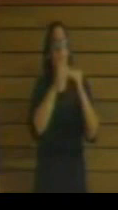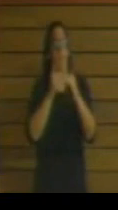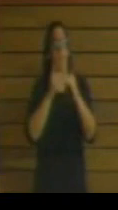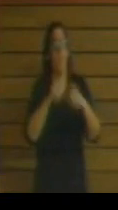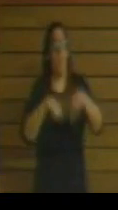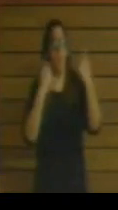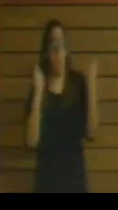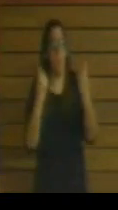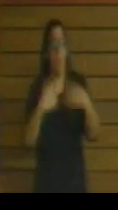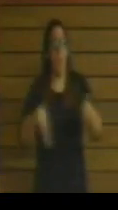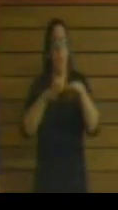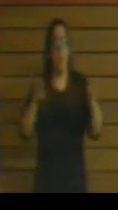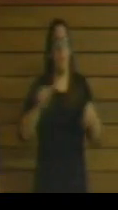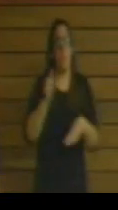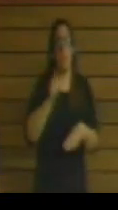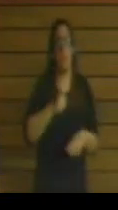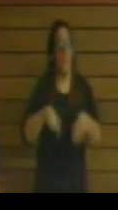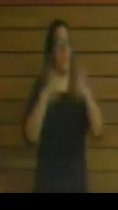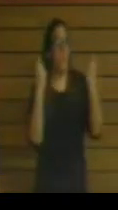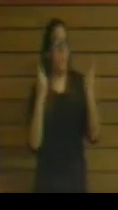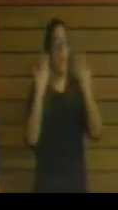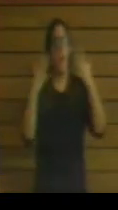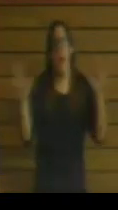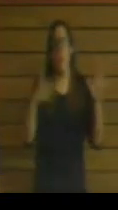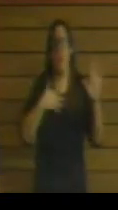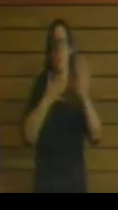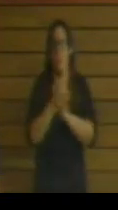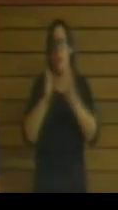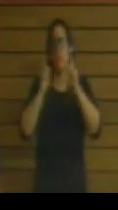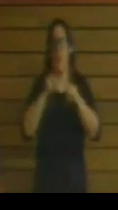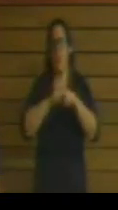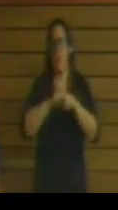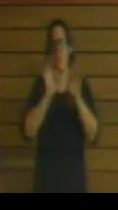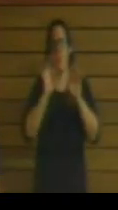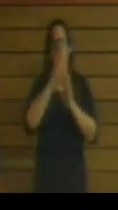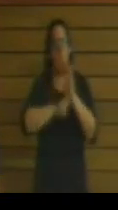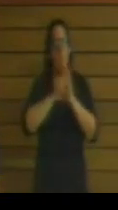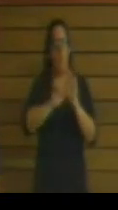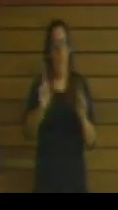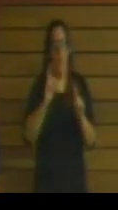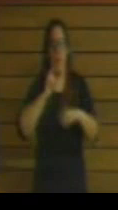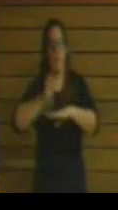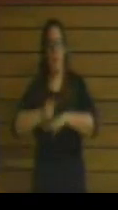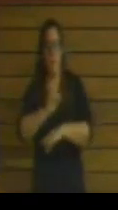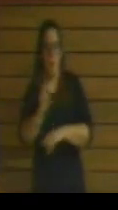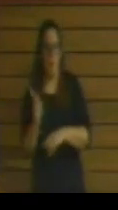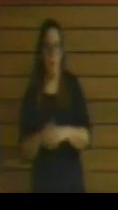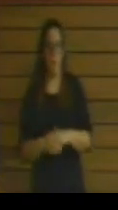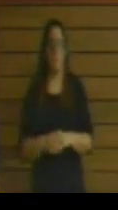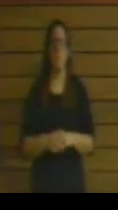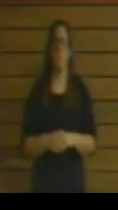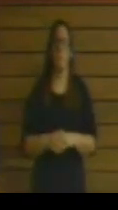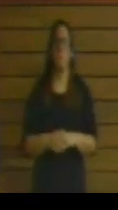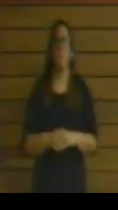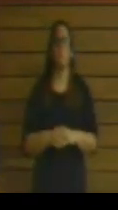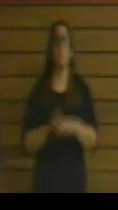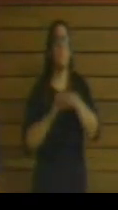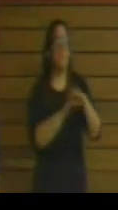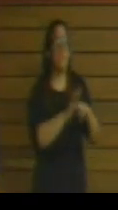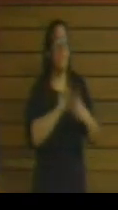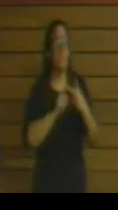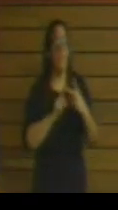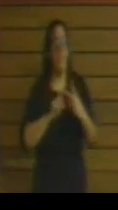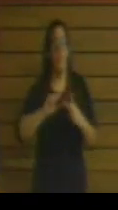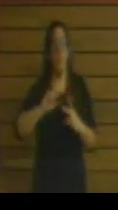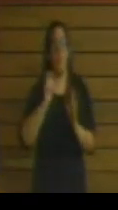igualdad de oportunidades, aunque sea en unas enseñanzas no regladas y no obligatorias. Y por otro lado, en segundo